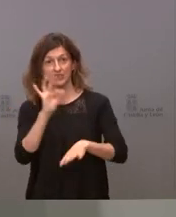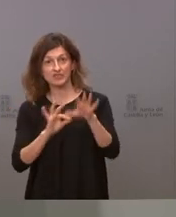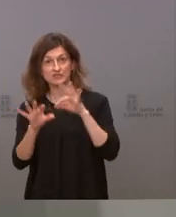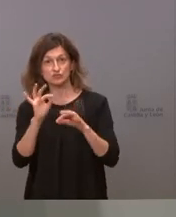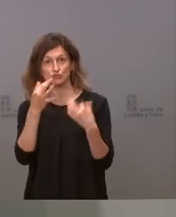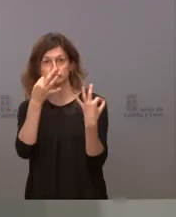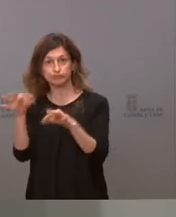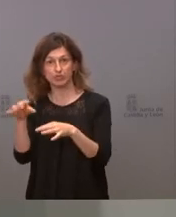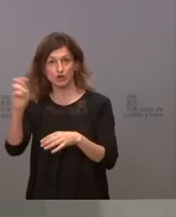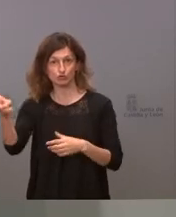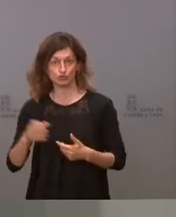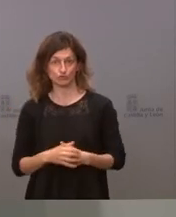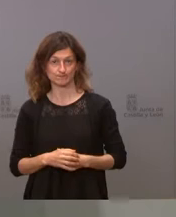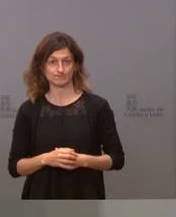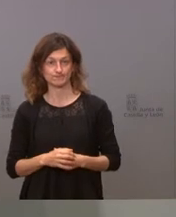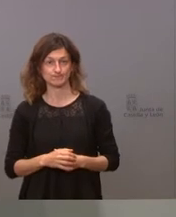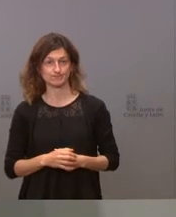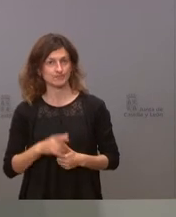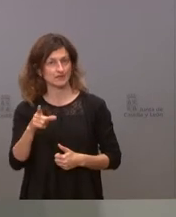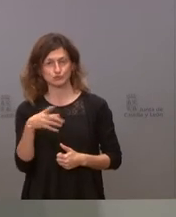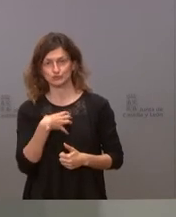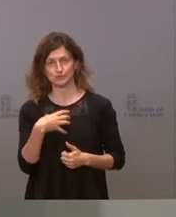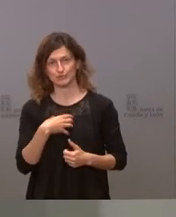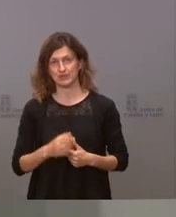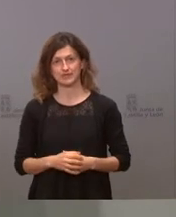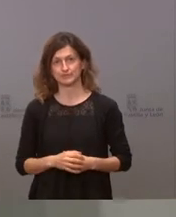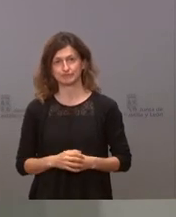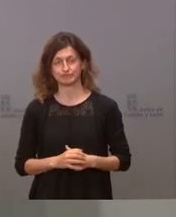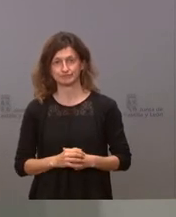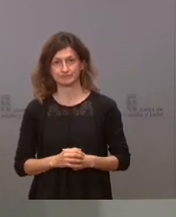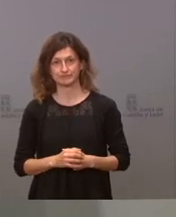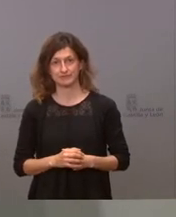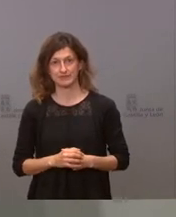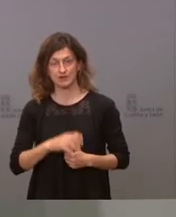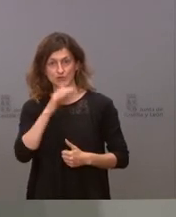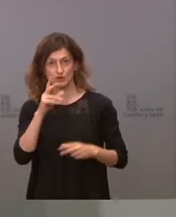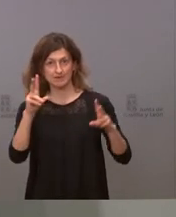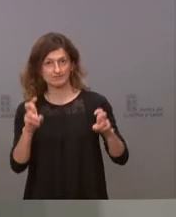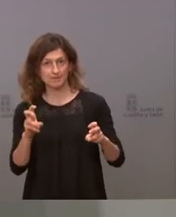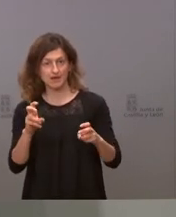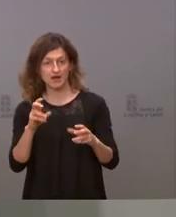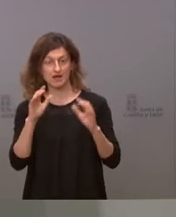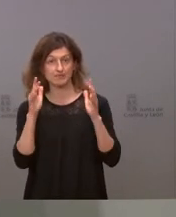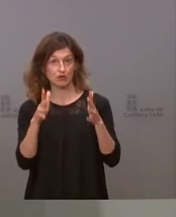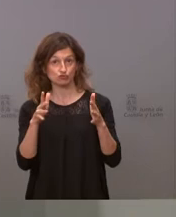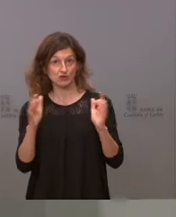las toma otro esto no puede ser no puede ser que las votaciones en el consejo interterritorial